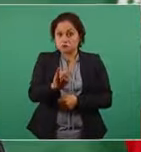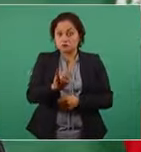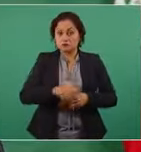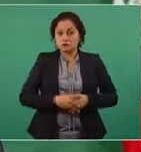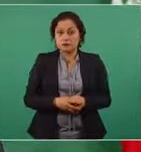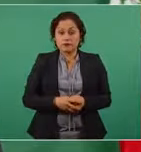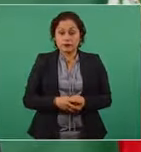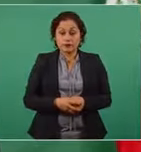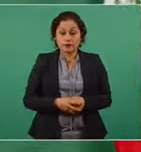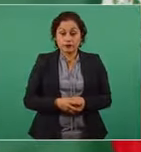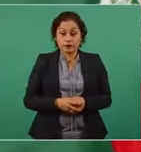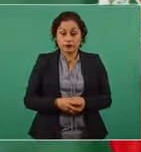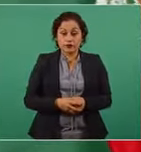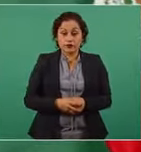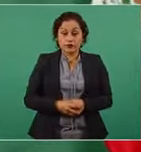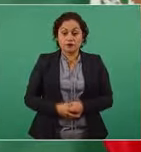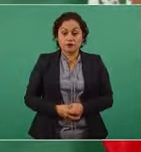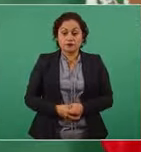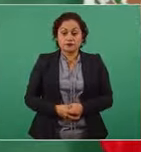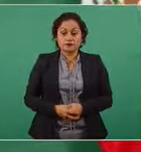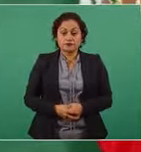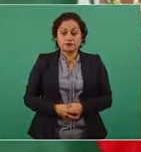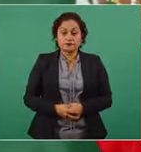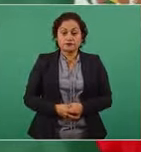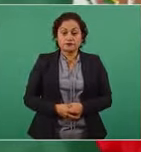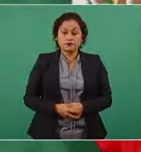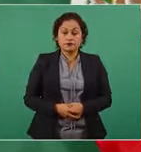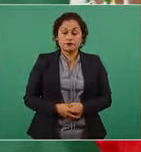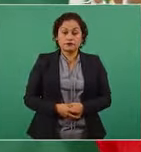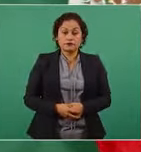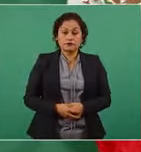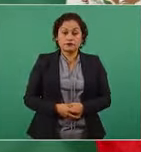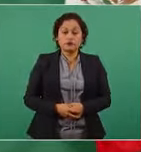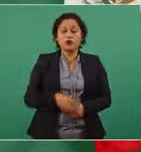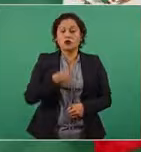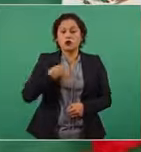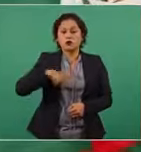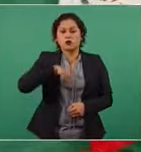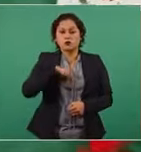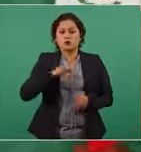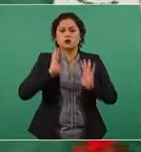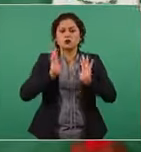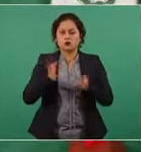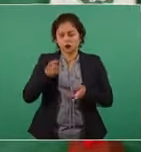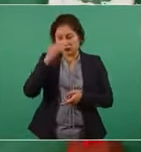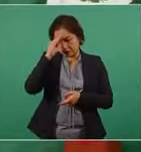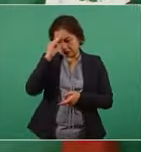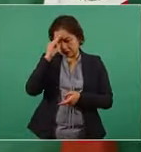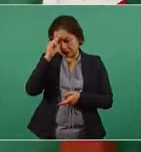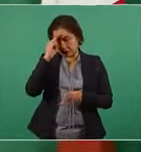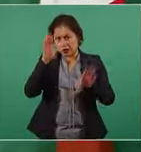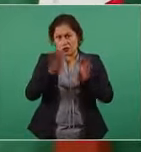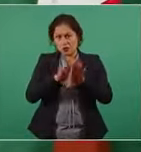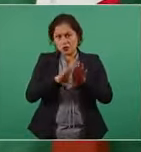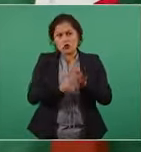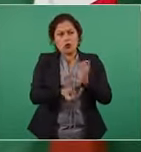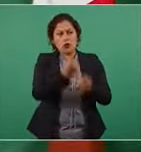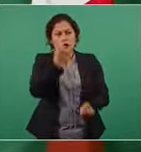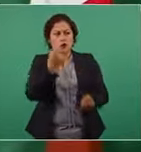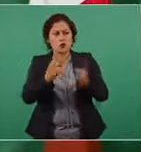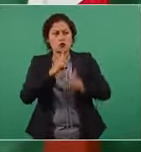algunos deportes de dar facilidades a participantes. Entonces,